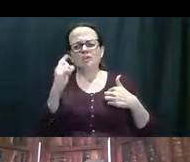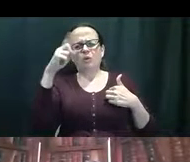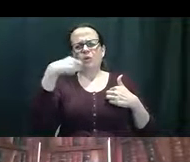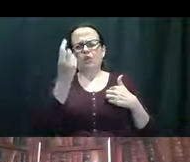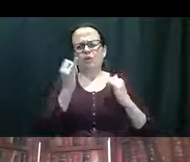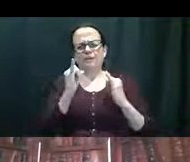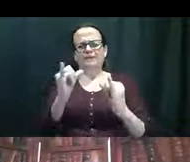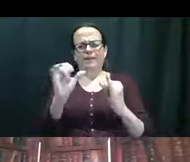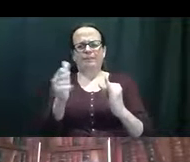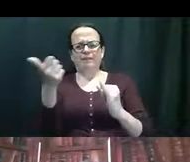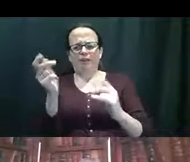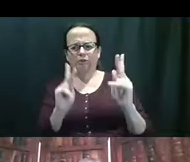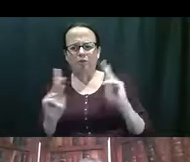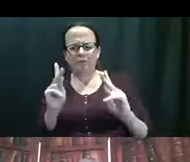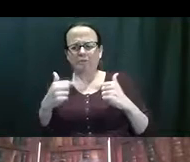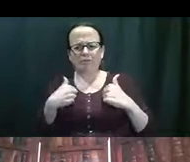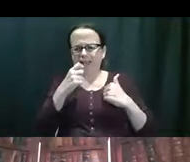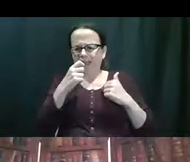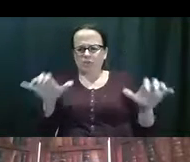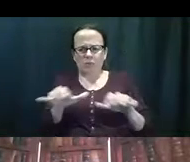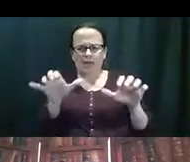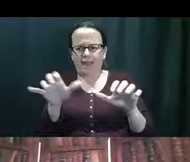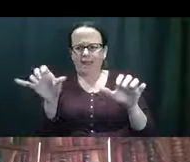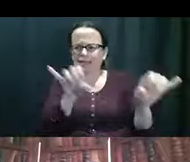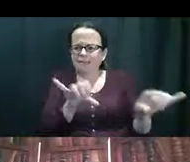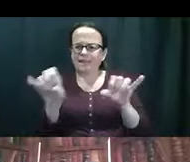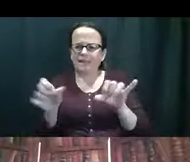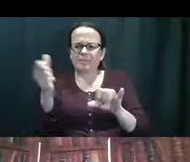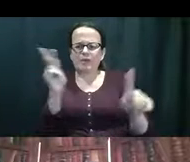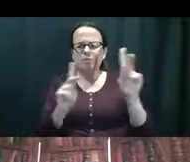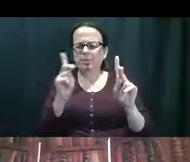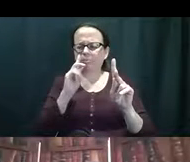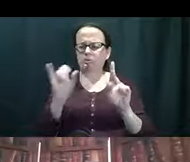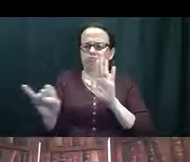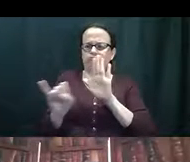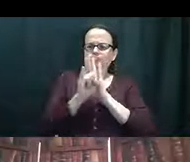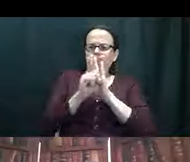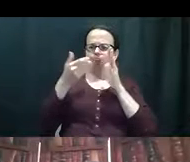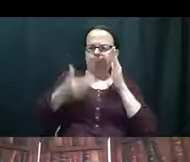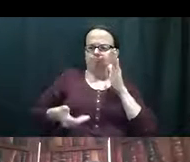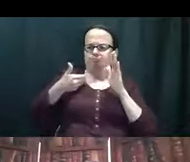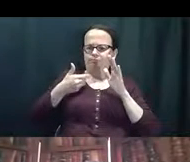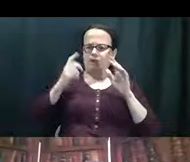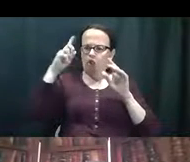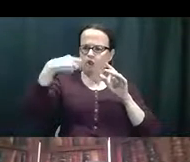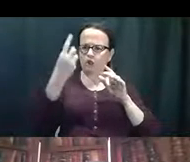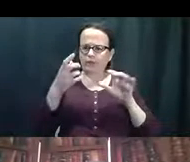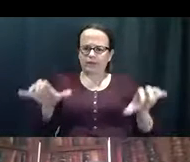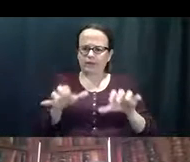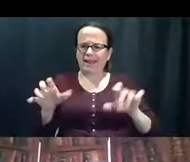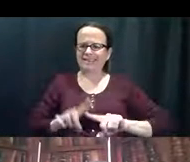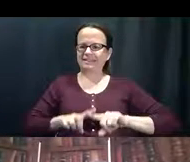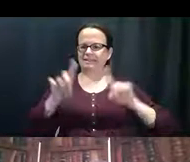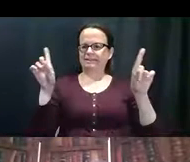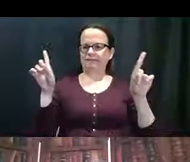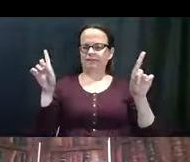Eh, yo no me veo, yo, yo no aparento igual que la miente de otras personas. Y se identifican, eh, como que